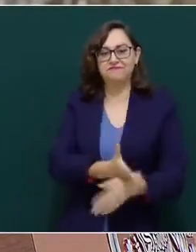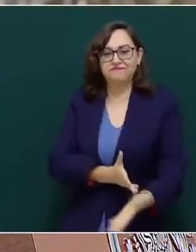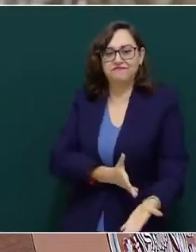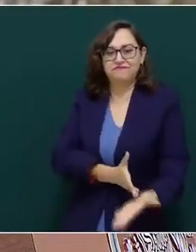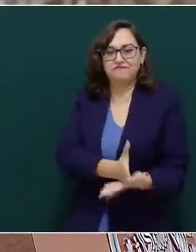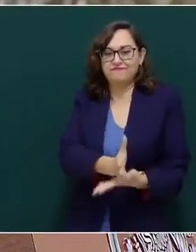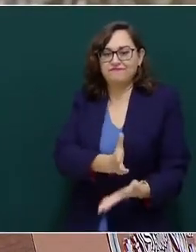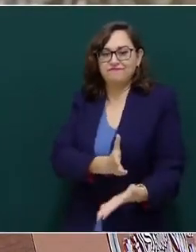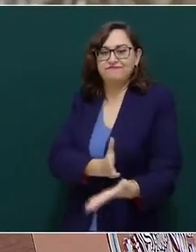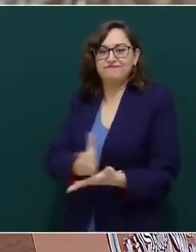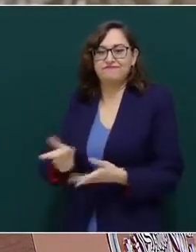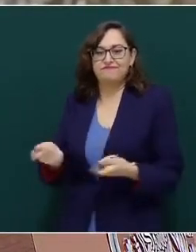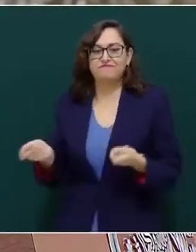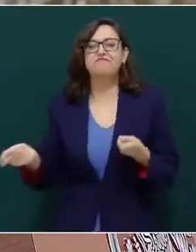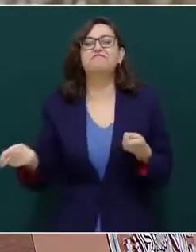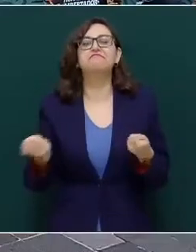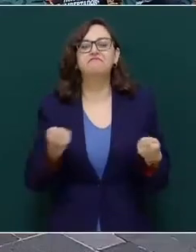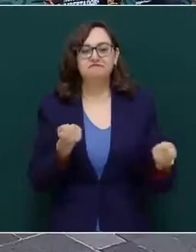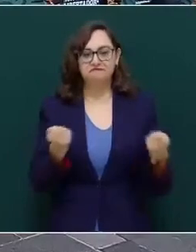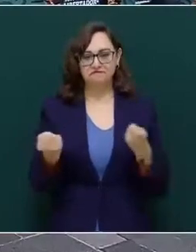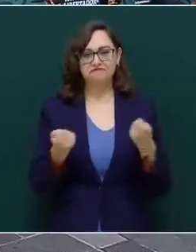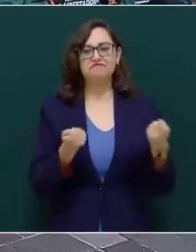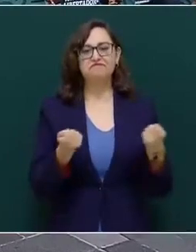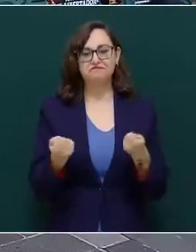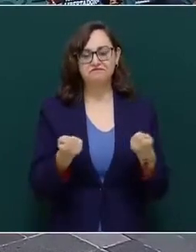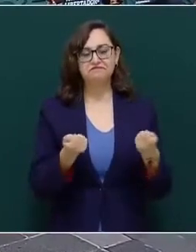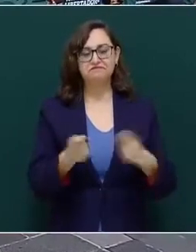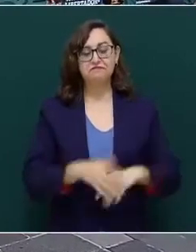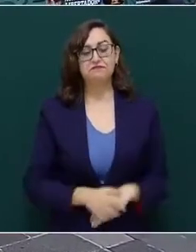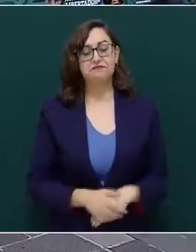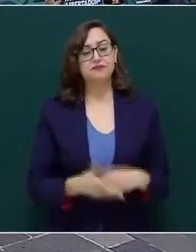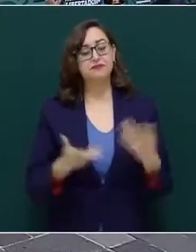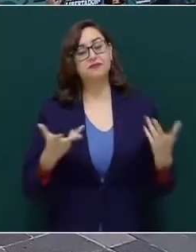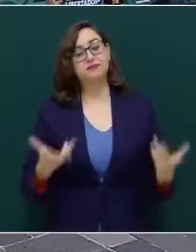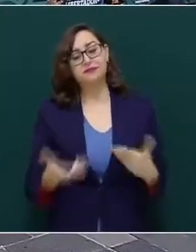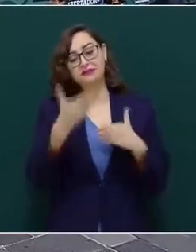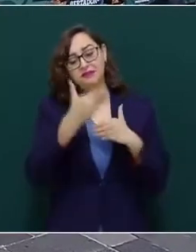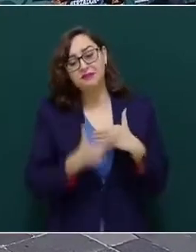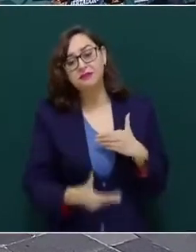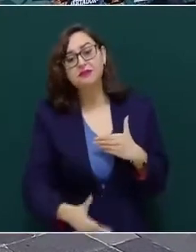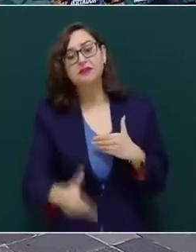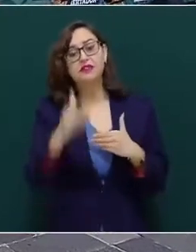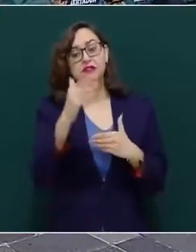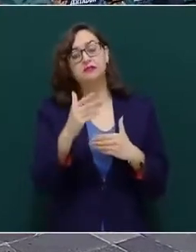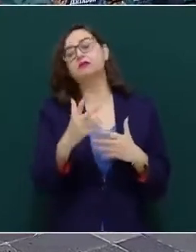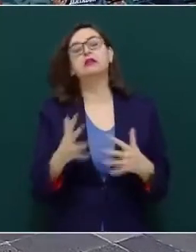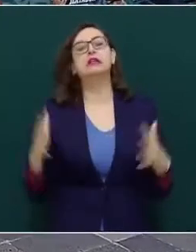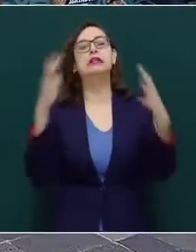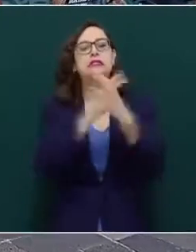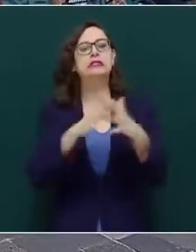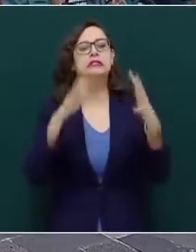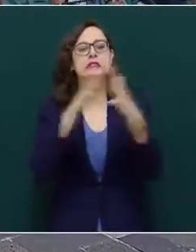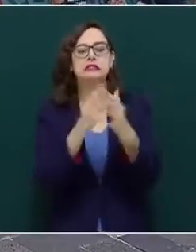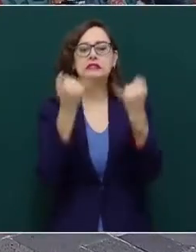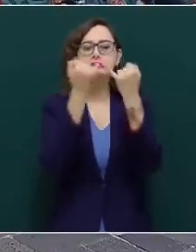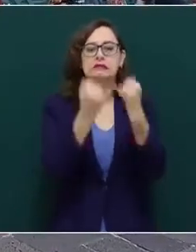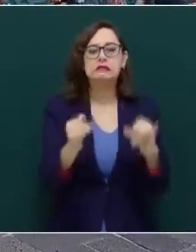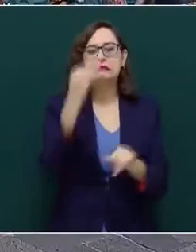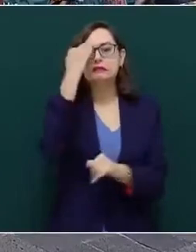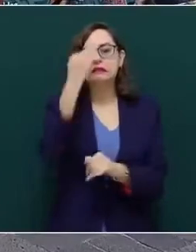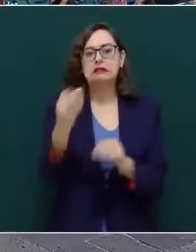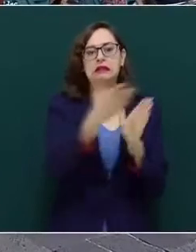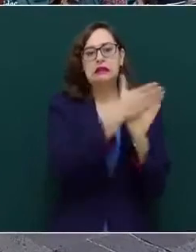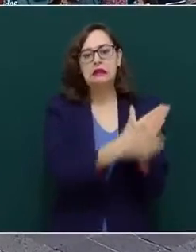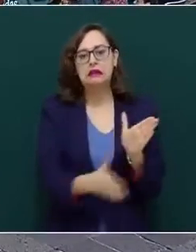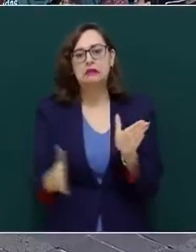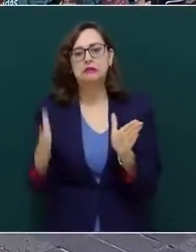Durante el difícil periodo de las guerras de independencia, inaugurado